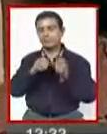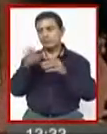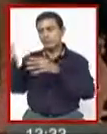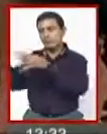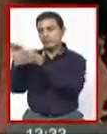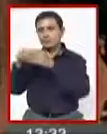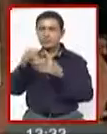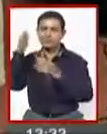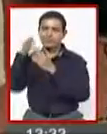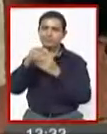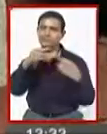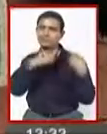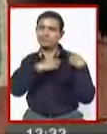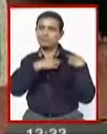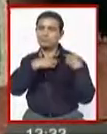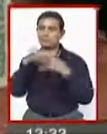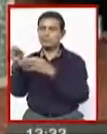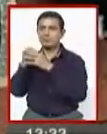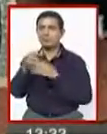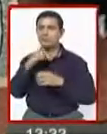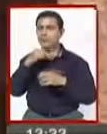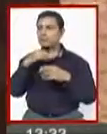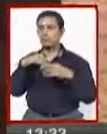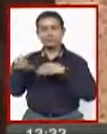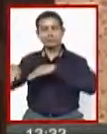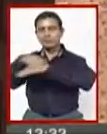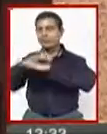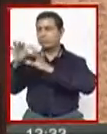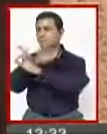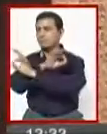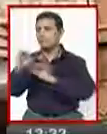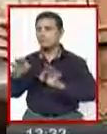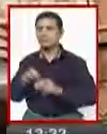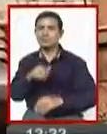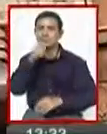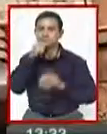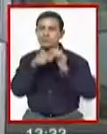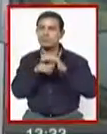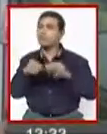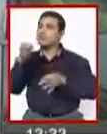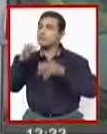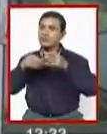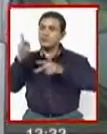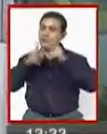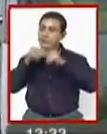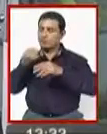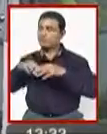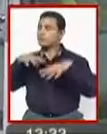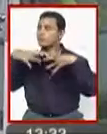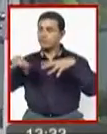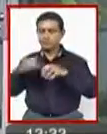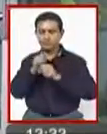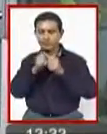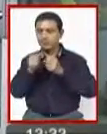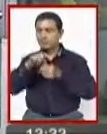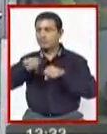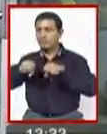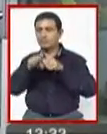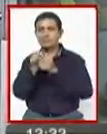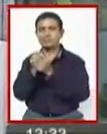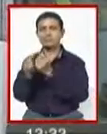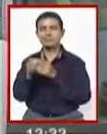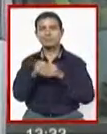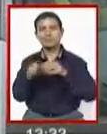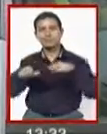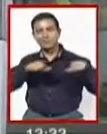directos responsables, manifestando que no se encubrirá a nadie. Si las personas han incurrido en este acto de corrupción,